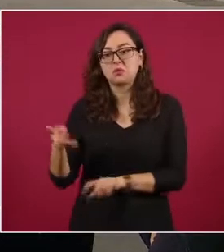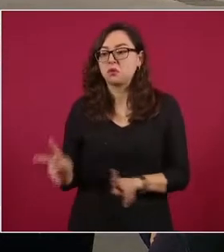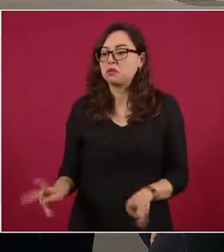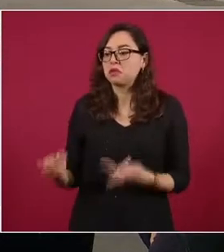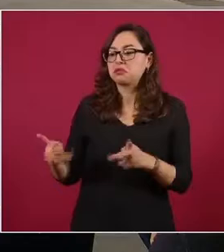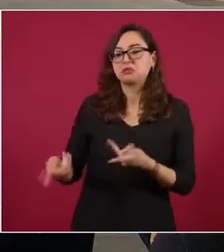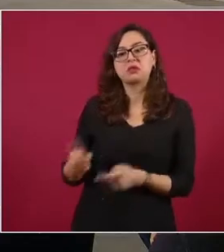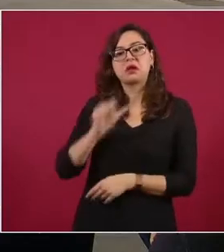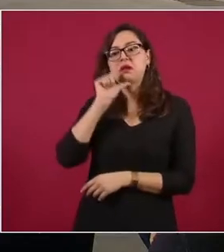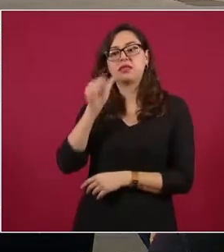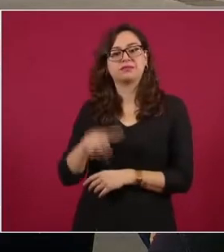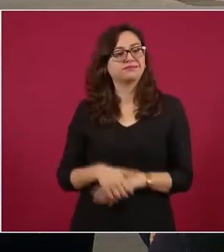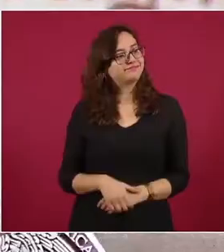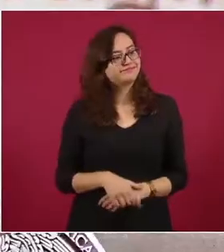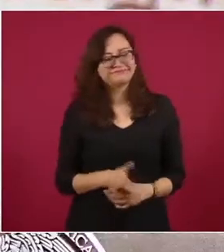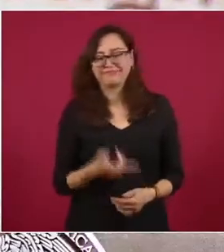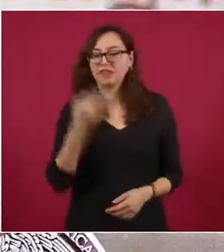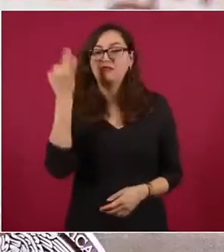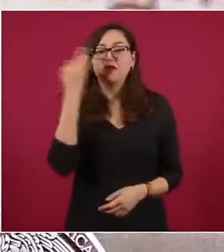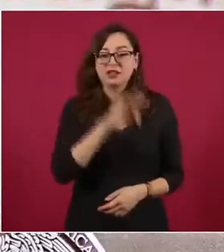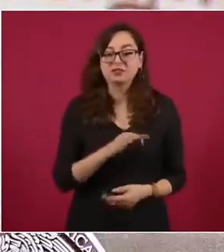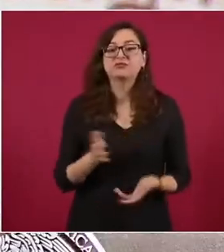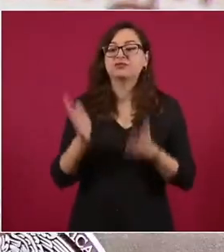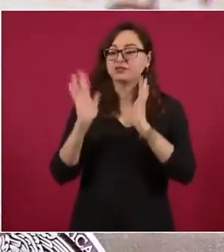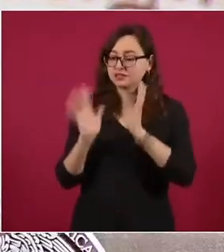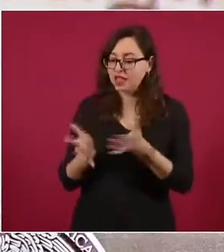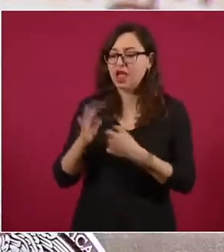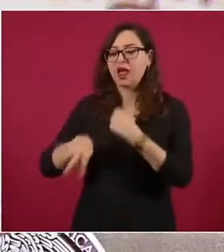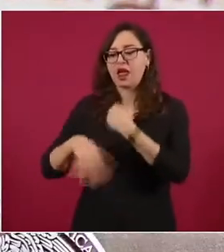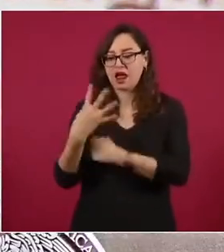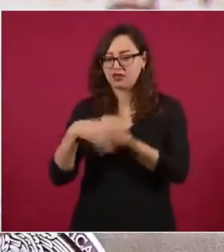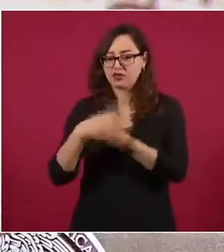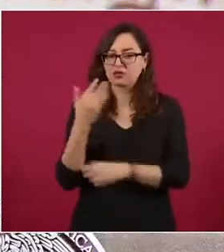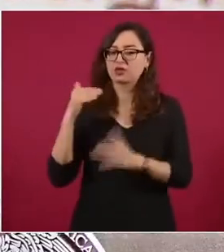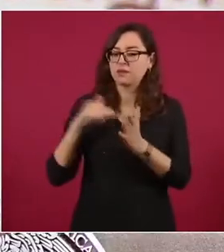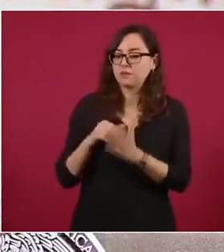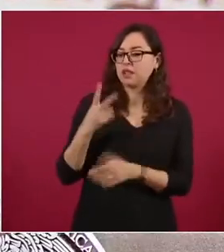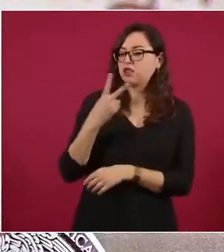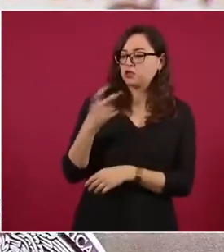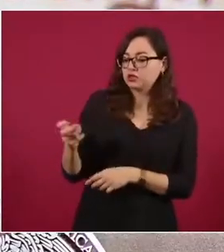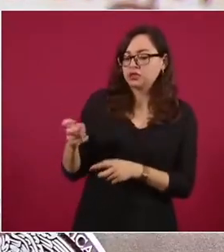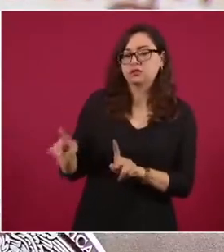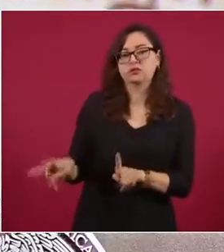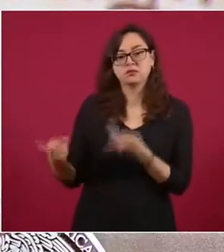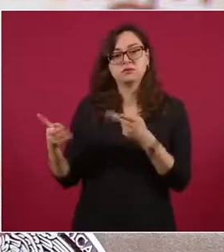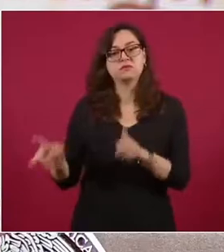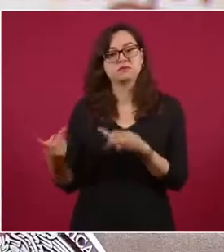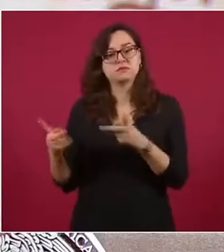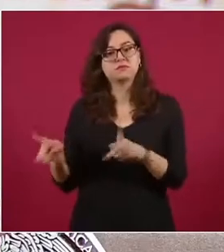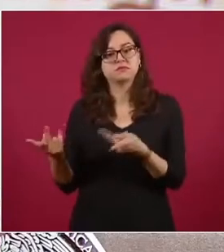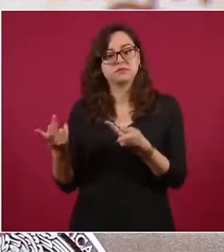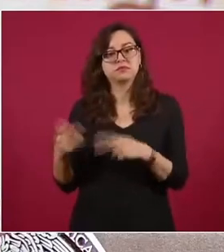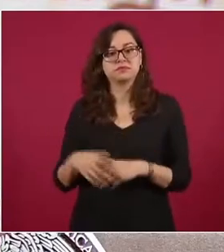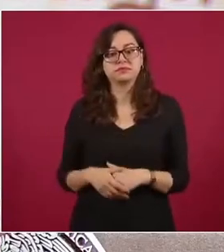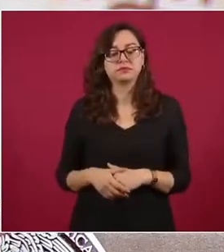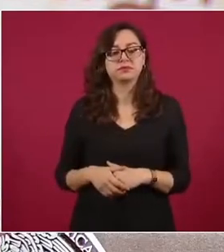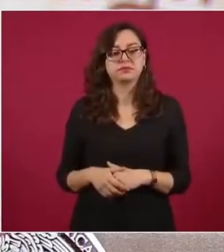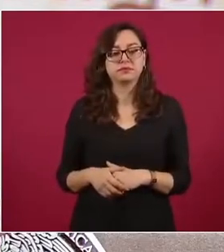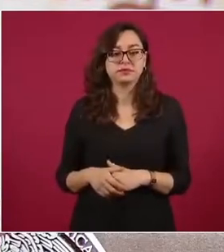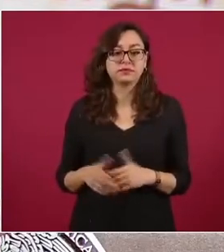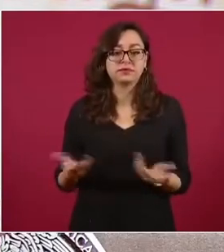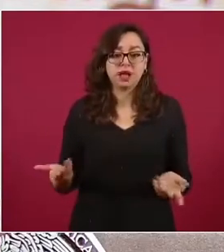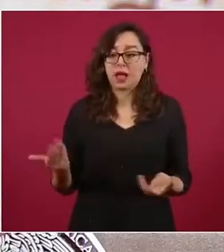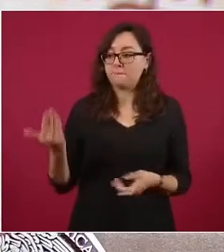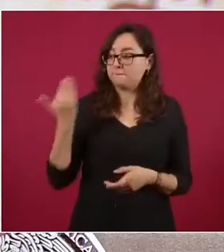ya se han vendido aproximadamente 14 mil 200 ejemplares, esto antes de la venta nocturna del